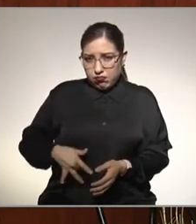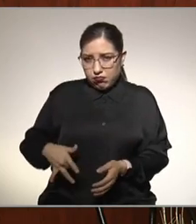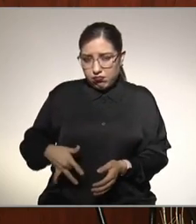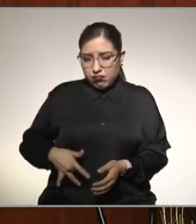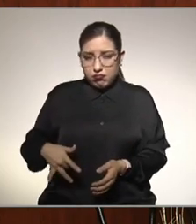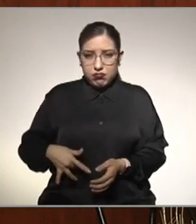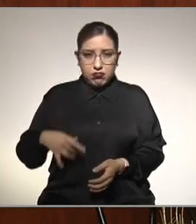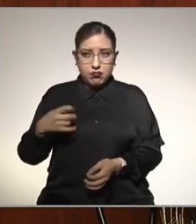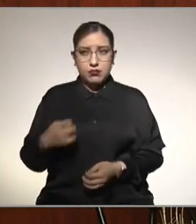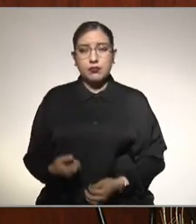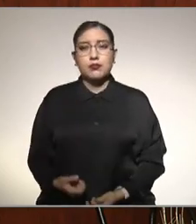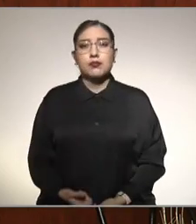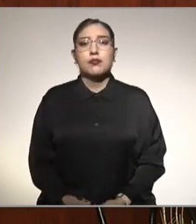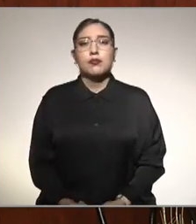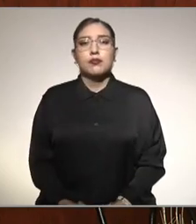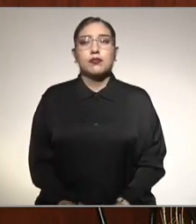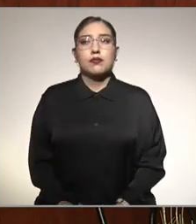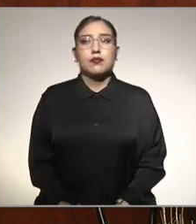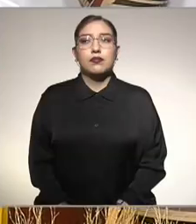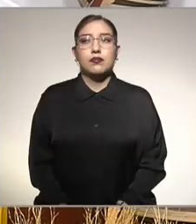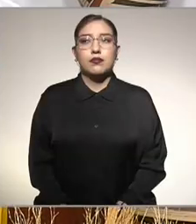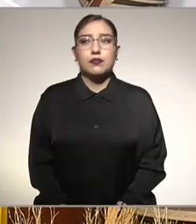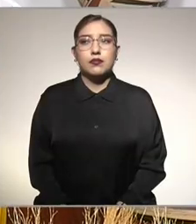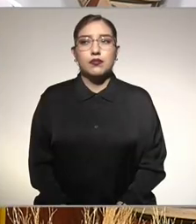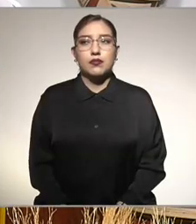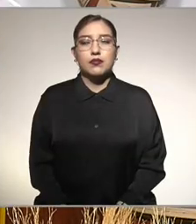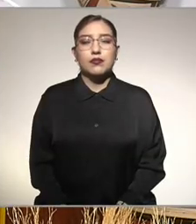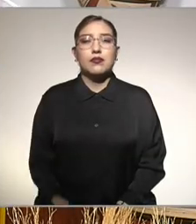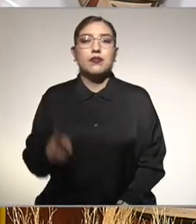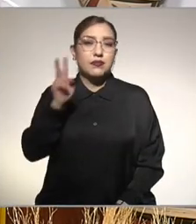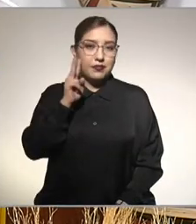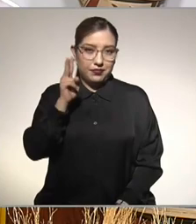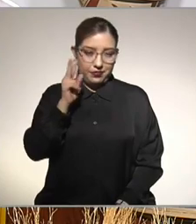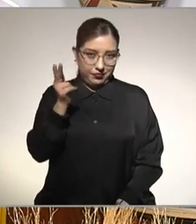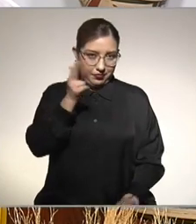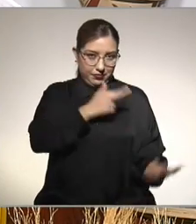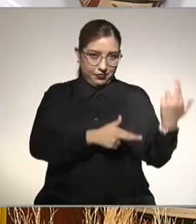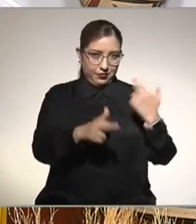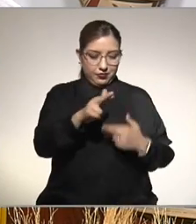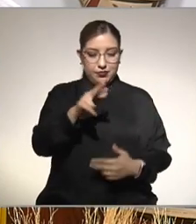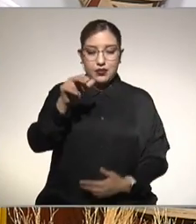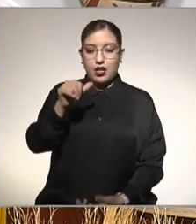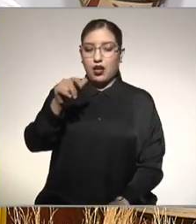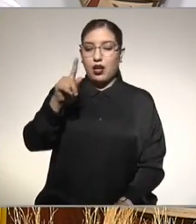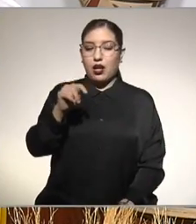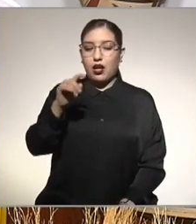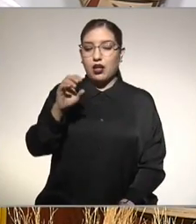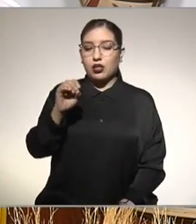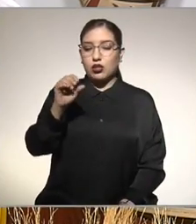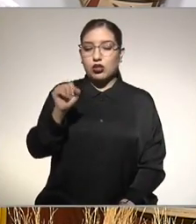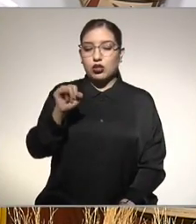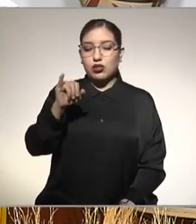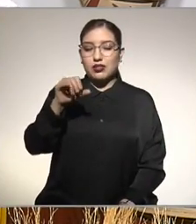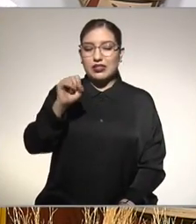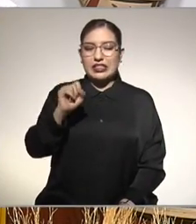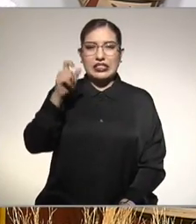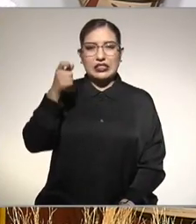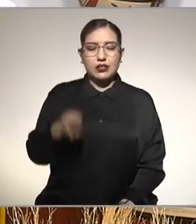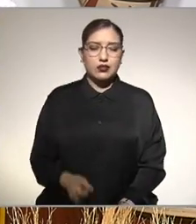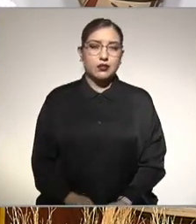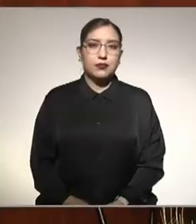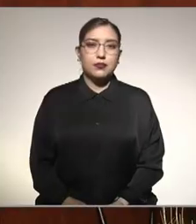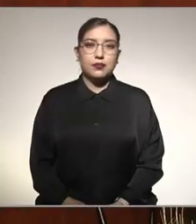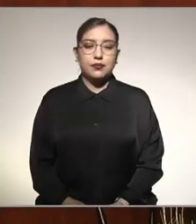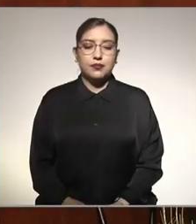importante. A ver, primero vamos a para que la gente nos entienda qué es esteatosis porque van a escuchar el término mucho a lo largo del programa. Sí,